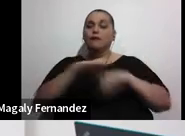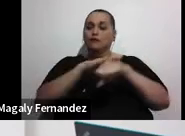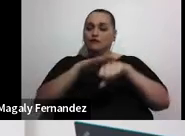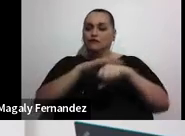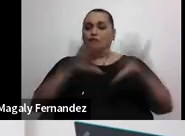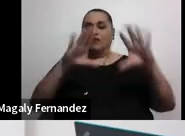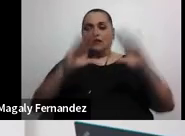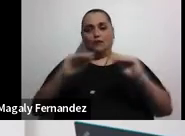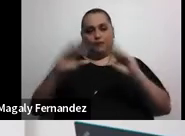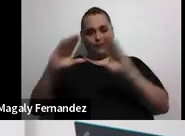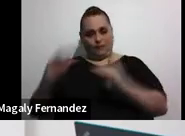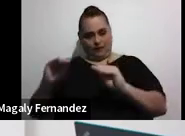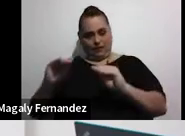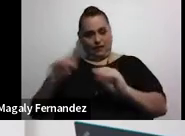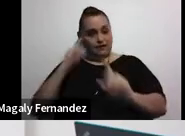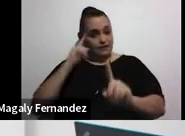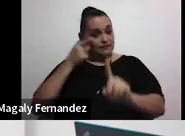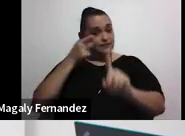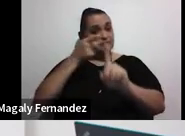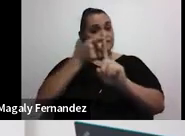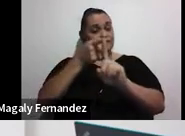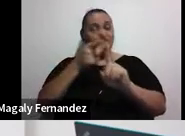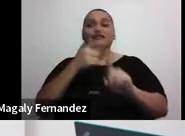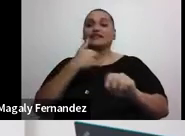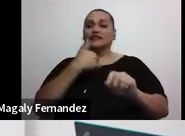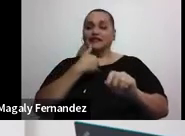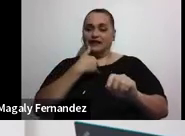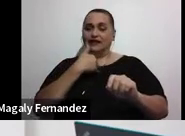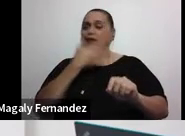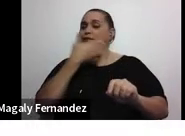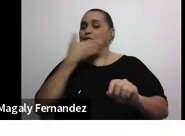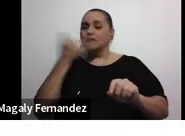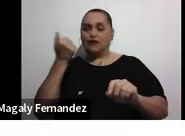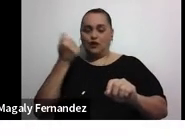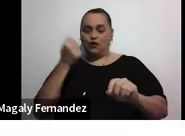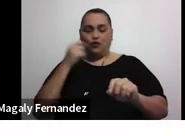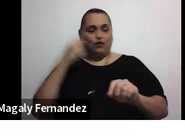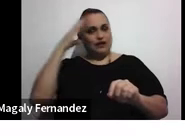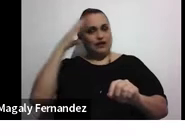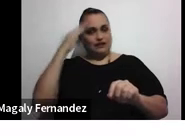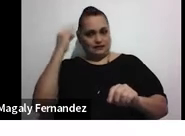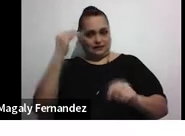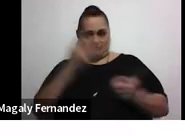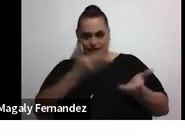esto con el fin de tener una mejor experiencia.